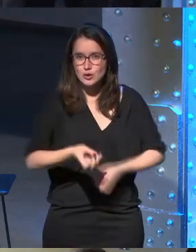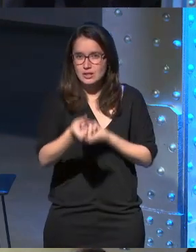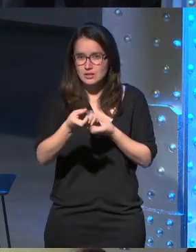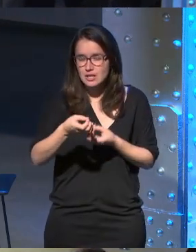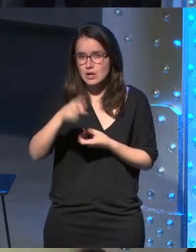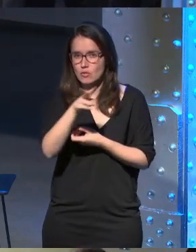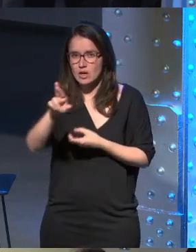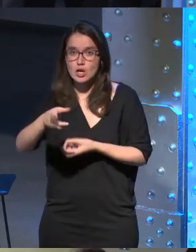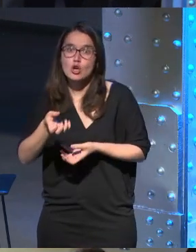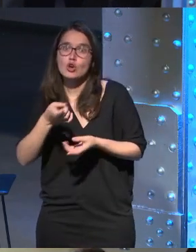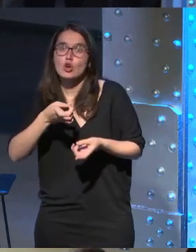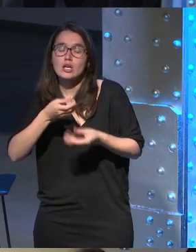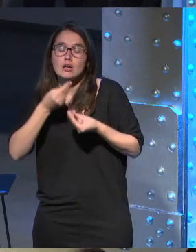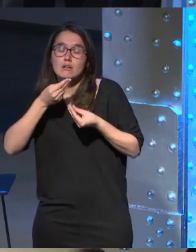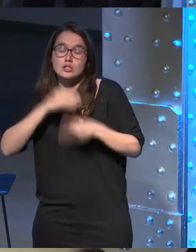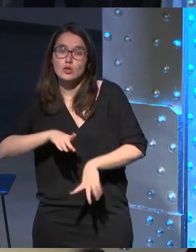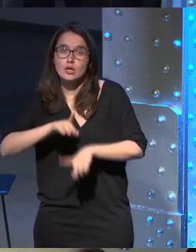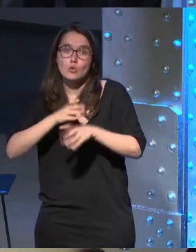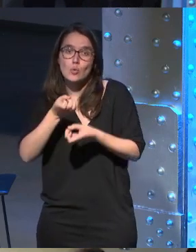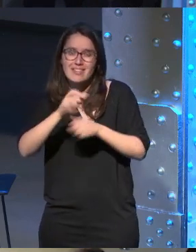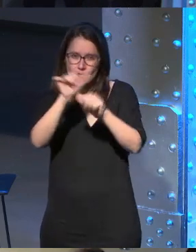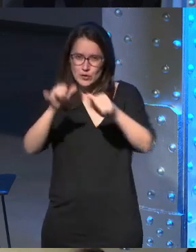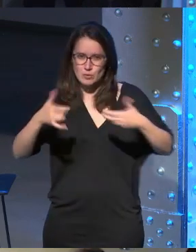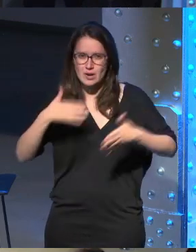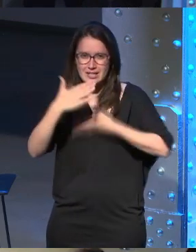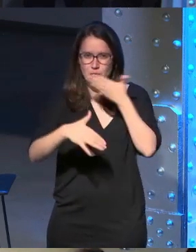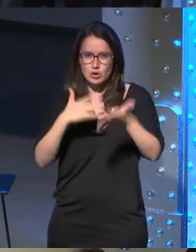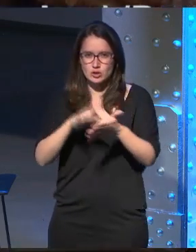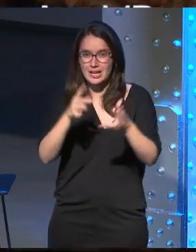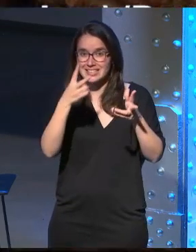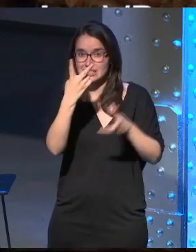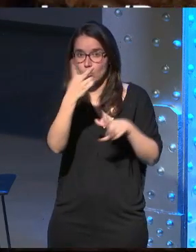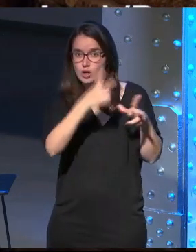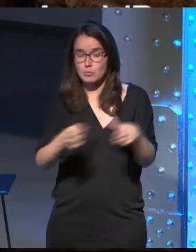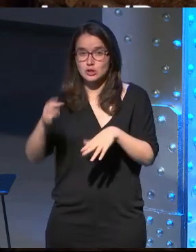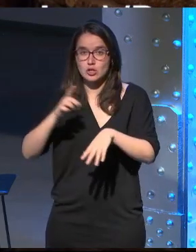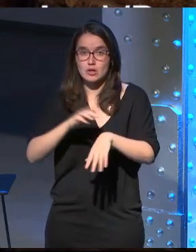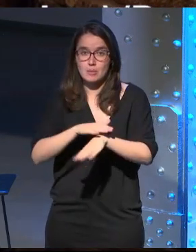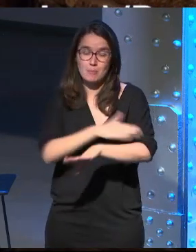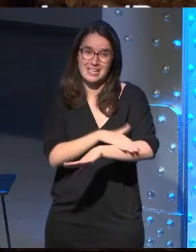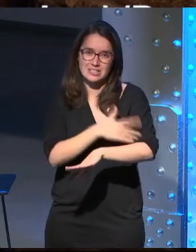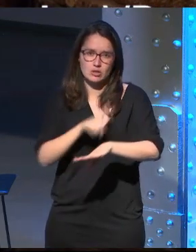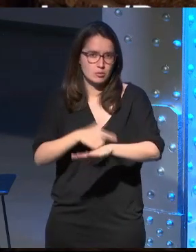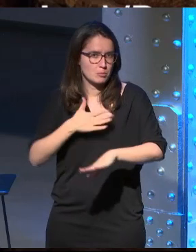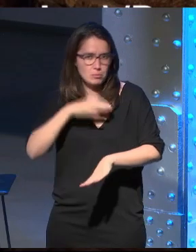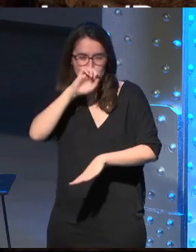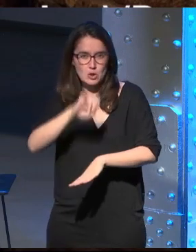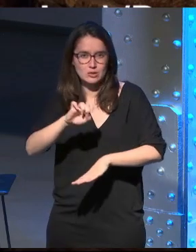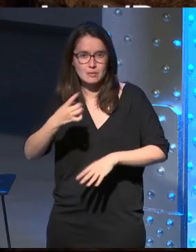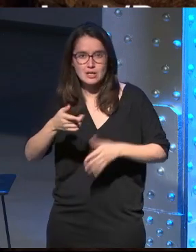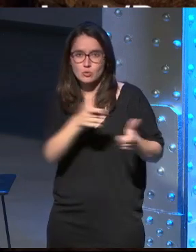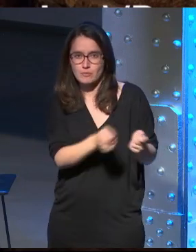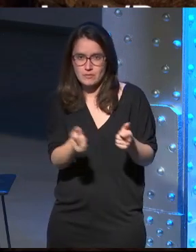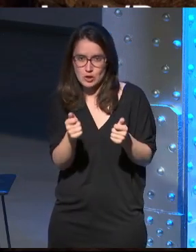VR y cómo les contábamos las historias y en ese proceso también nos llegó el segundo episodio del Ministerio del Tiempo que es mi favorito es un videojuego tipo